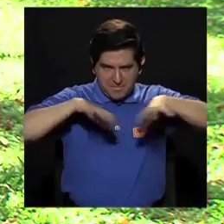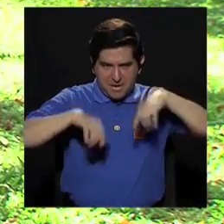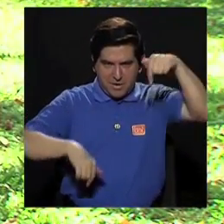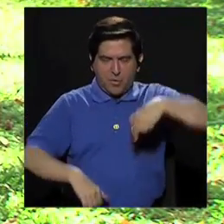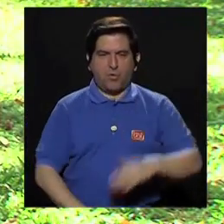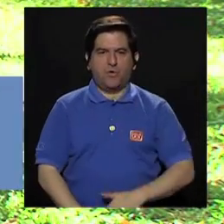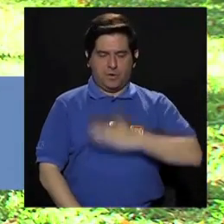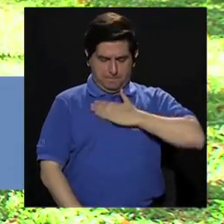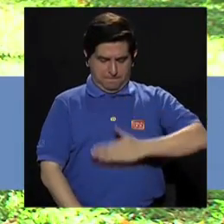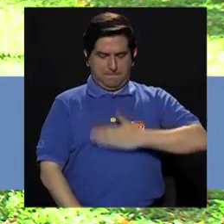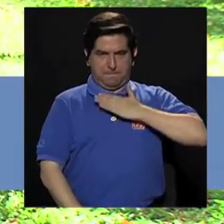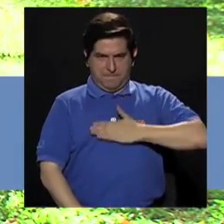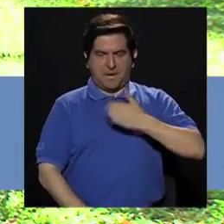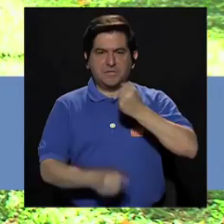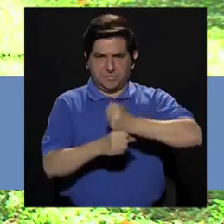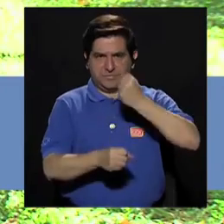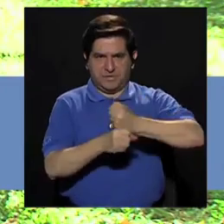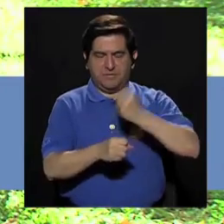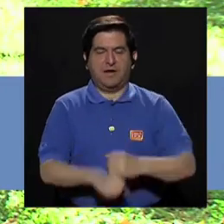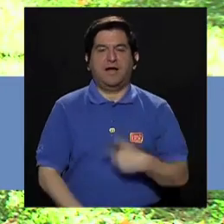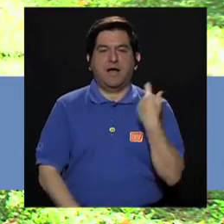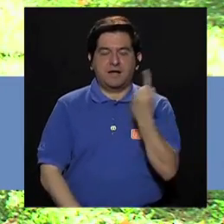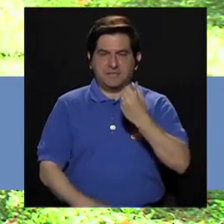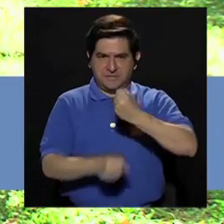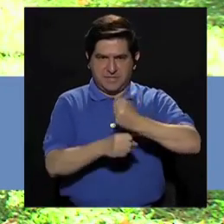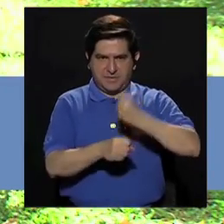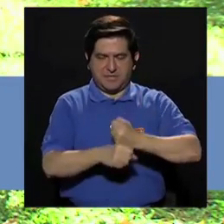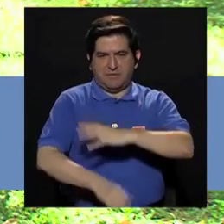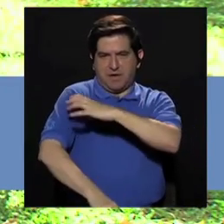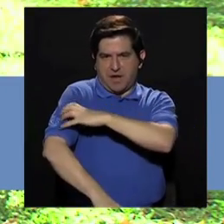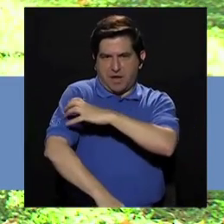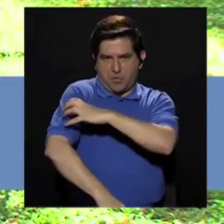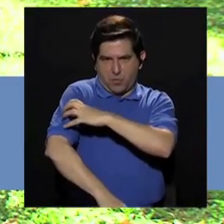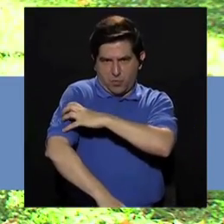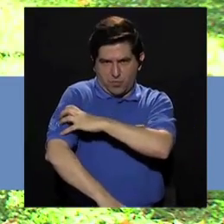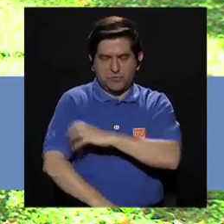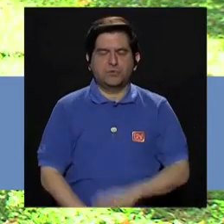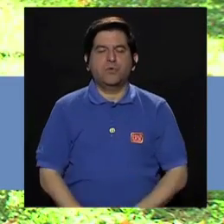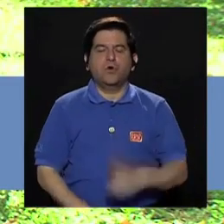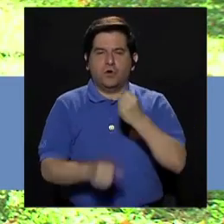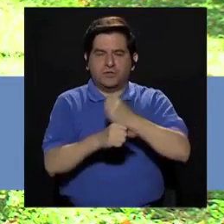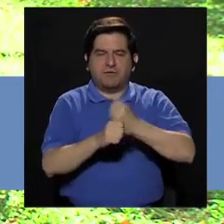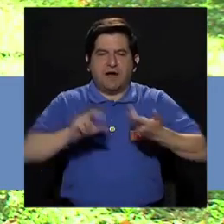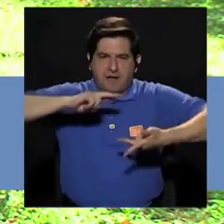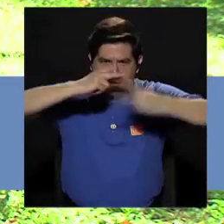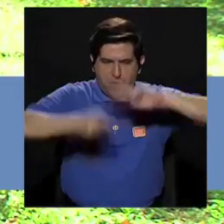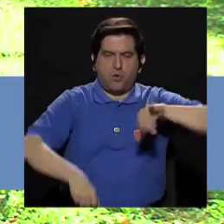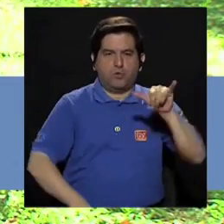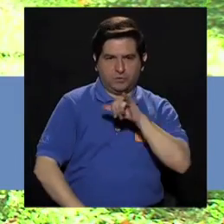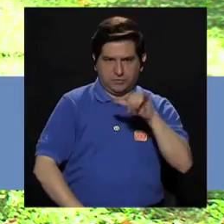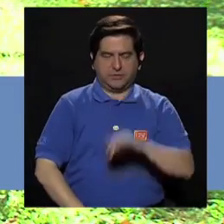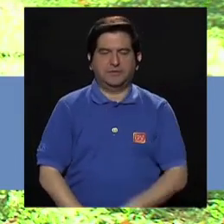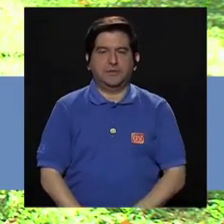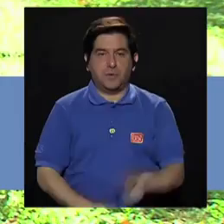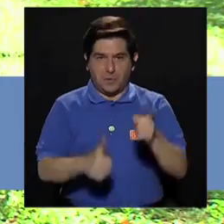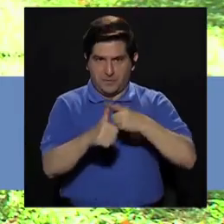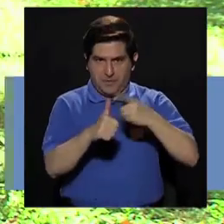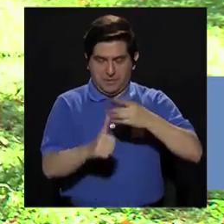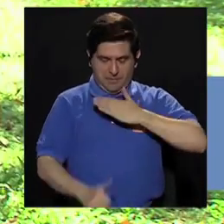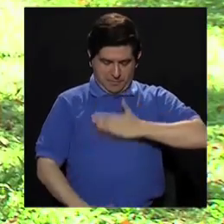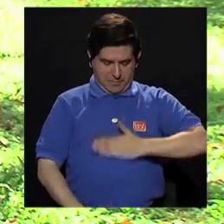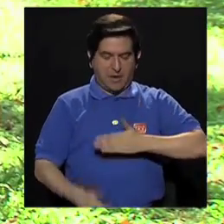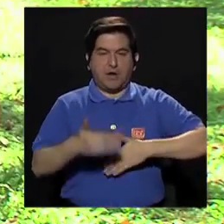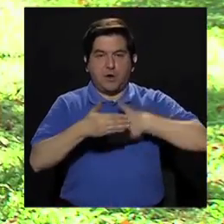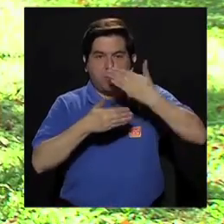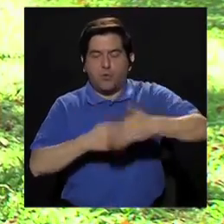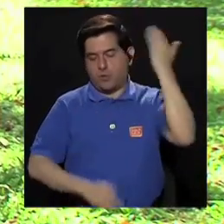pecho Vamos a trabajar La parte pectoral Siempre que trabajamos Un músculo agonista Tenemos que trabajar Un músculo antagonista Entonces vamos a trabajar Primero la parte pectoral Y después la